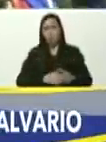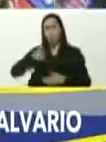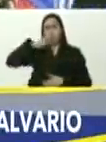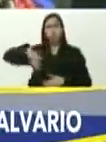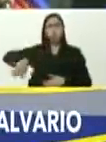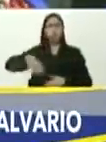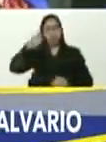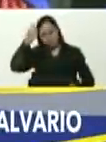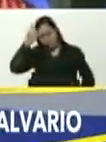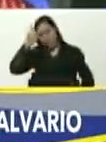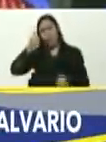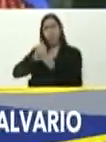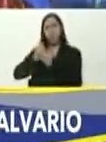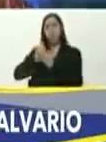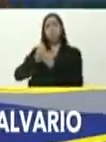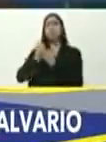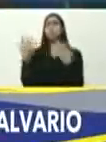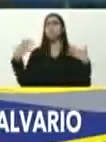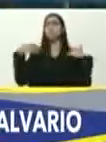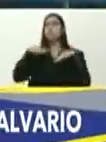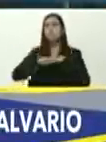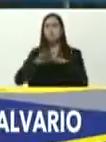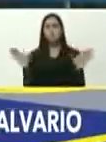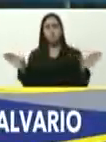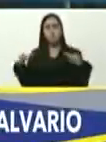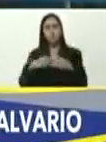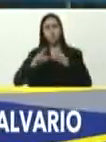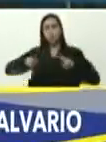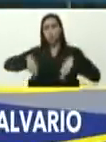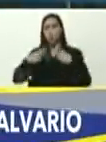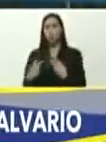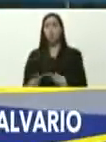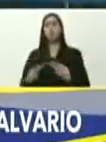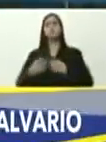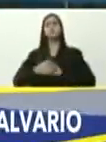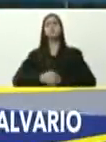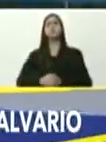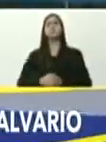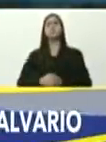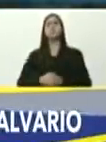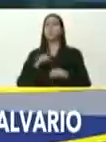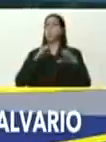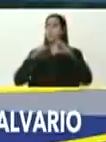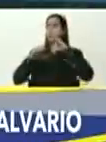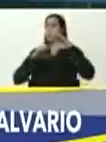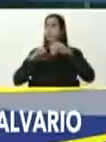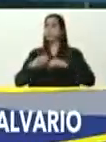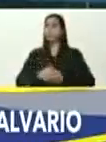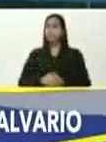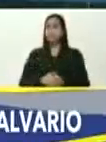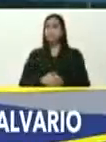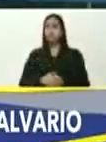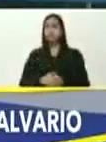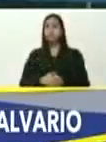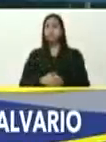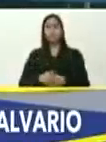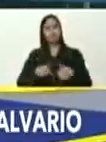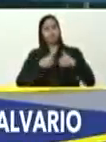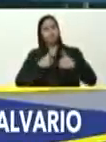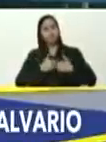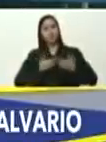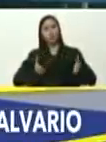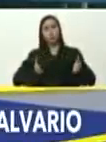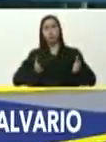todas estas personas, que tenemos aquí, a la vanguardia de Chávez, presidente, un conversadito, mire, desde mi corazón,